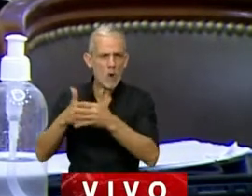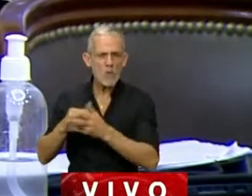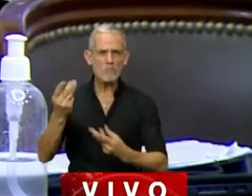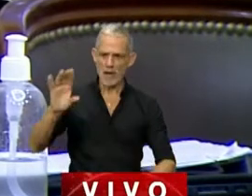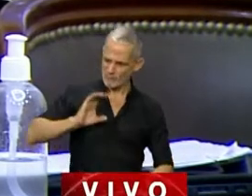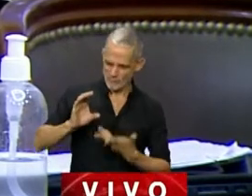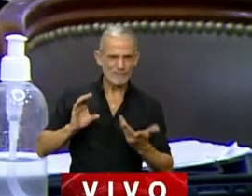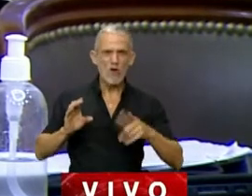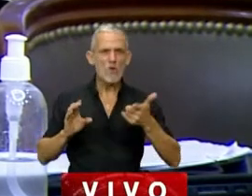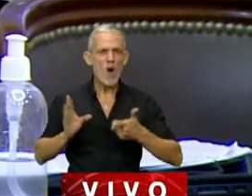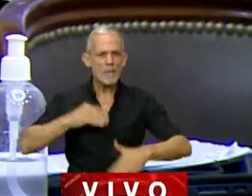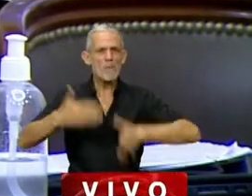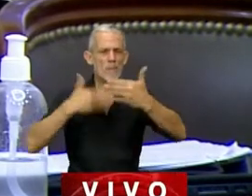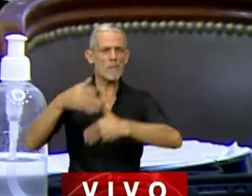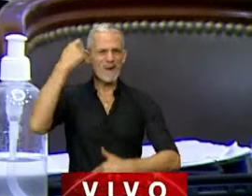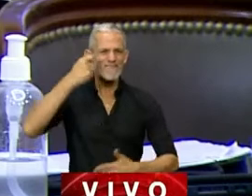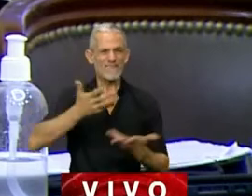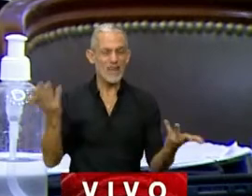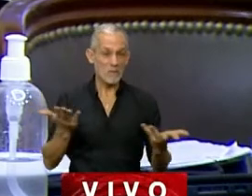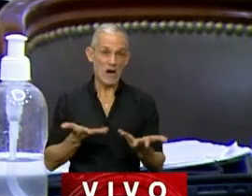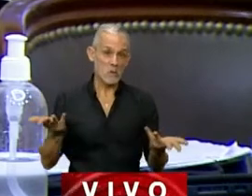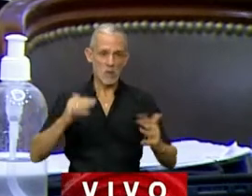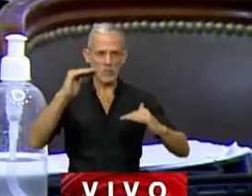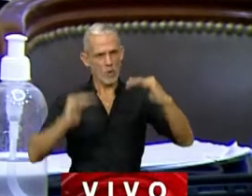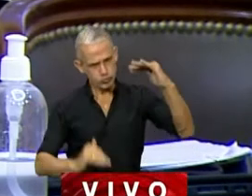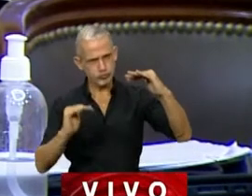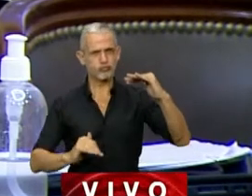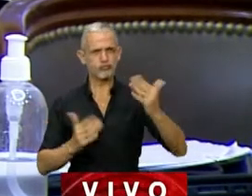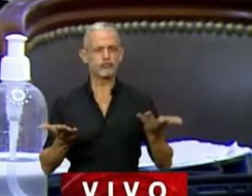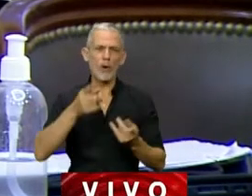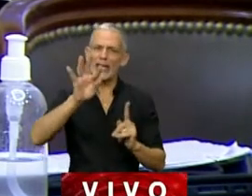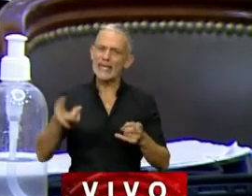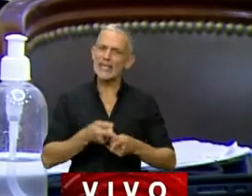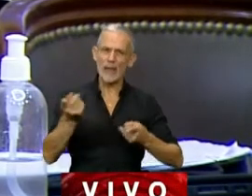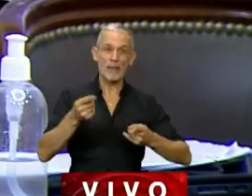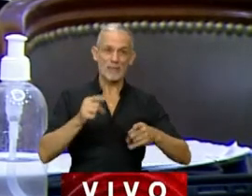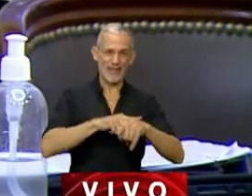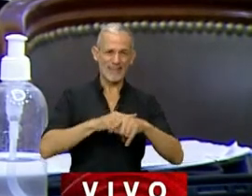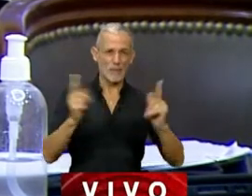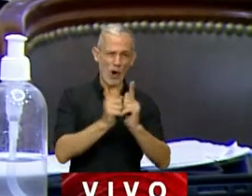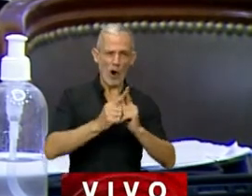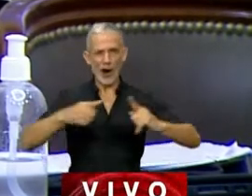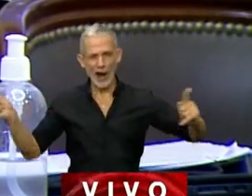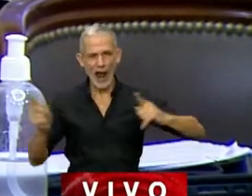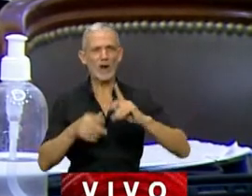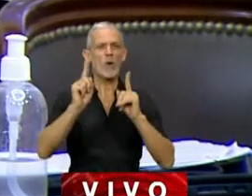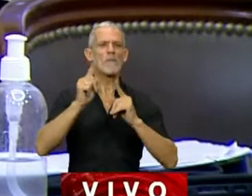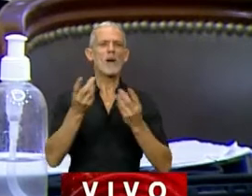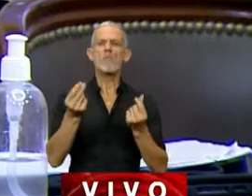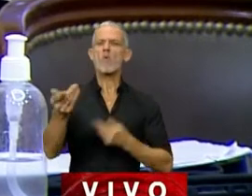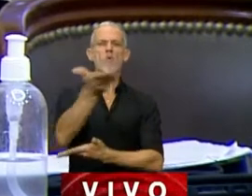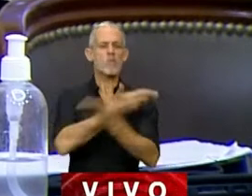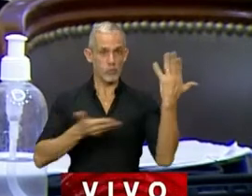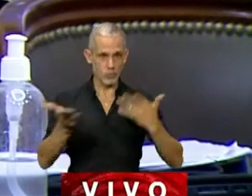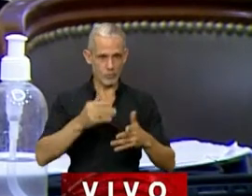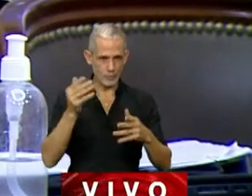necesarios para desarrollarse, lo que no solo produce una inequidad en sí mismo, sino también afecta en el mediano y largo plazo la propia riqueza que puede